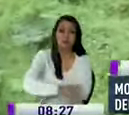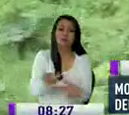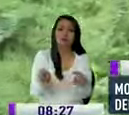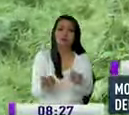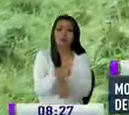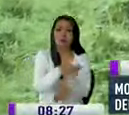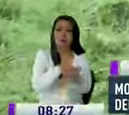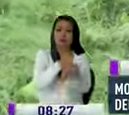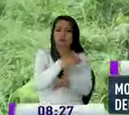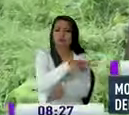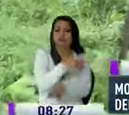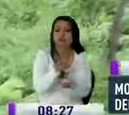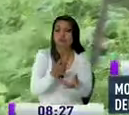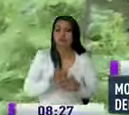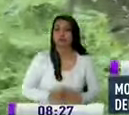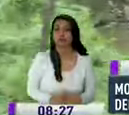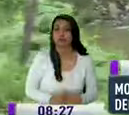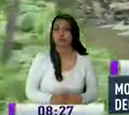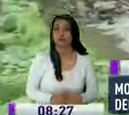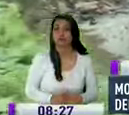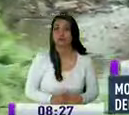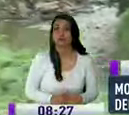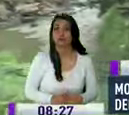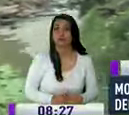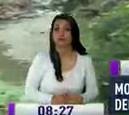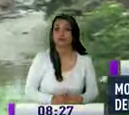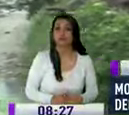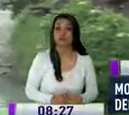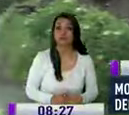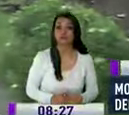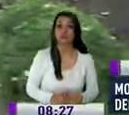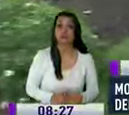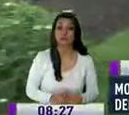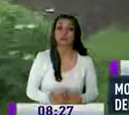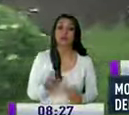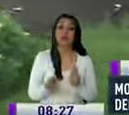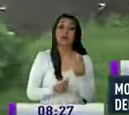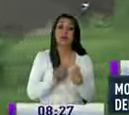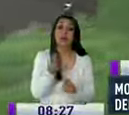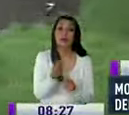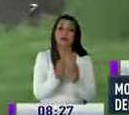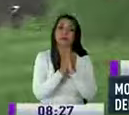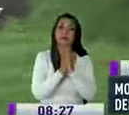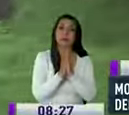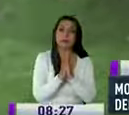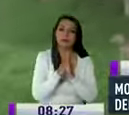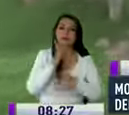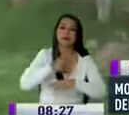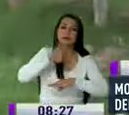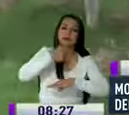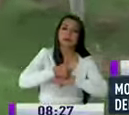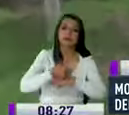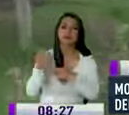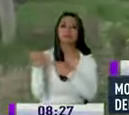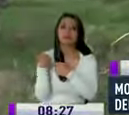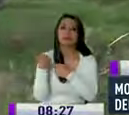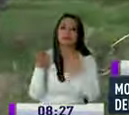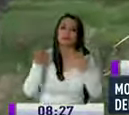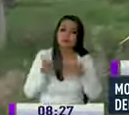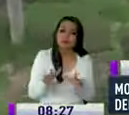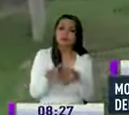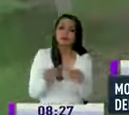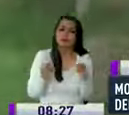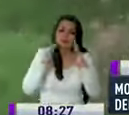en esa parte de ahí entonces lo que nosotros estamos solicitando es de que la autoridad correspondiente se encargue y haga